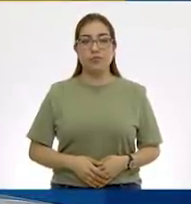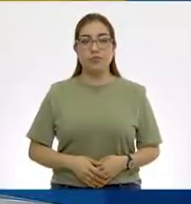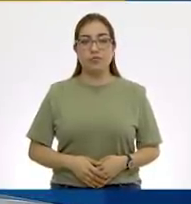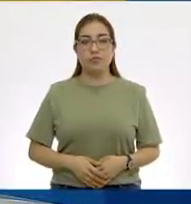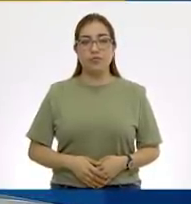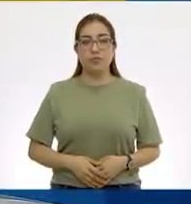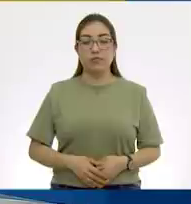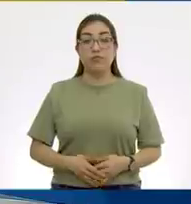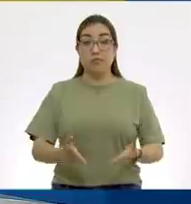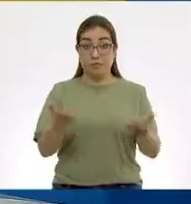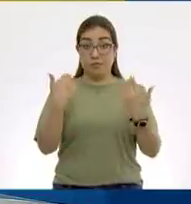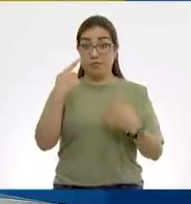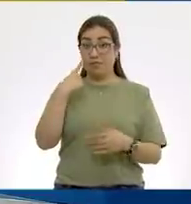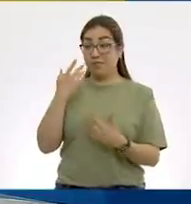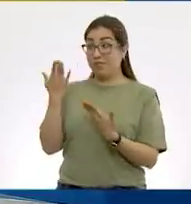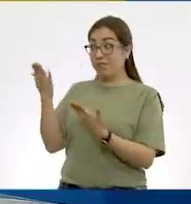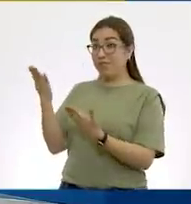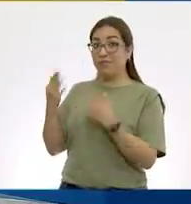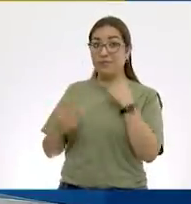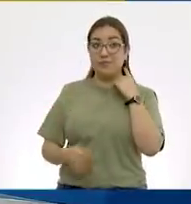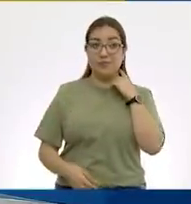A ver, obsérvenlo.